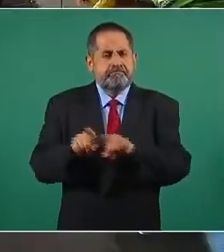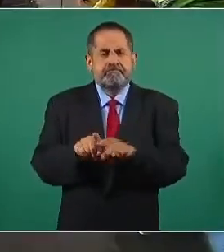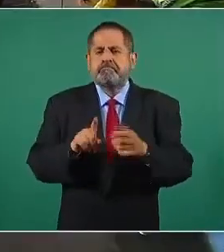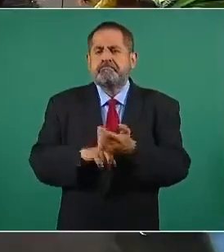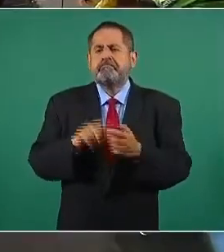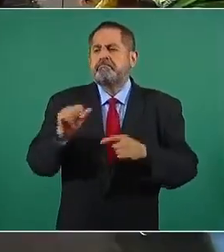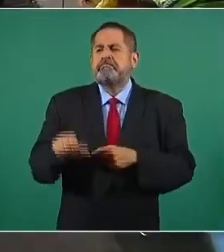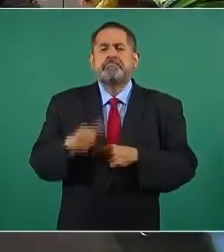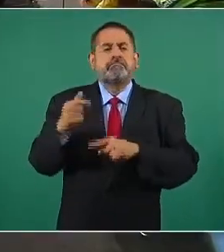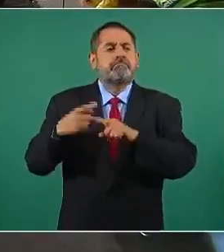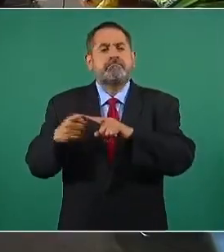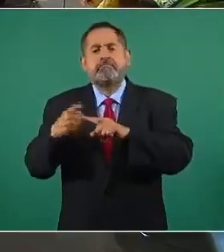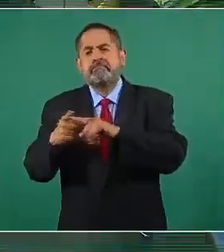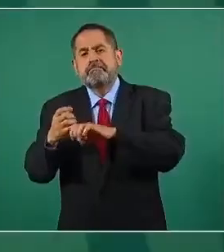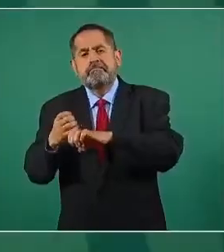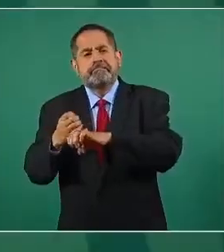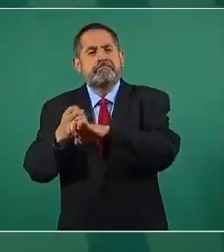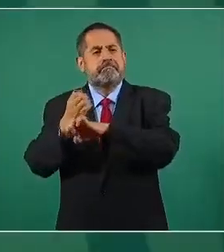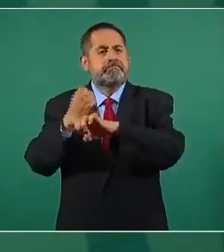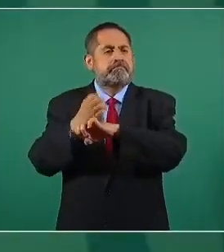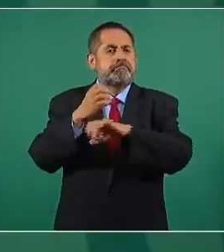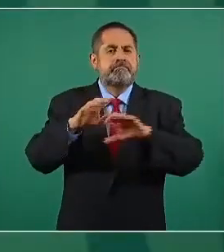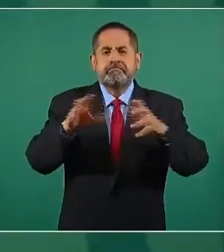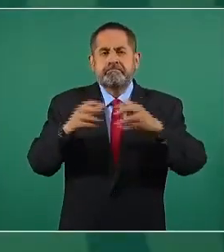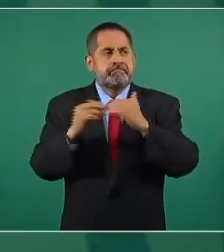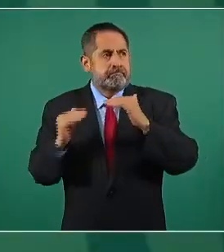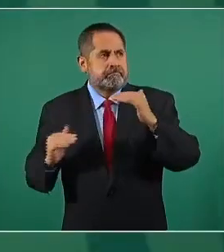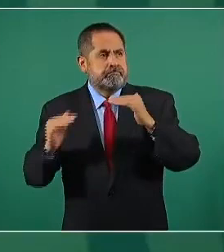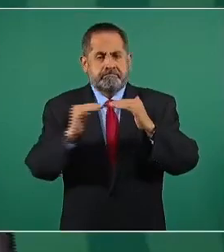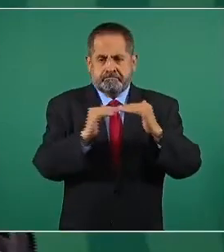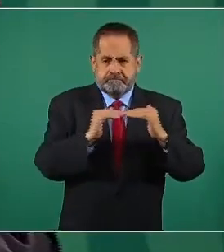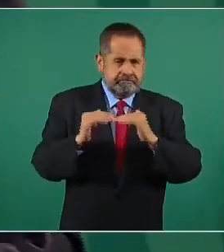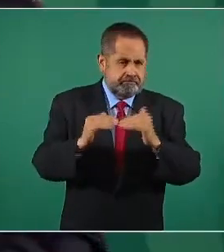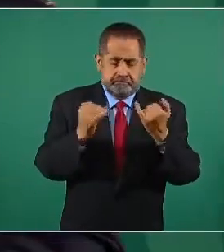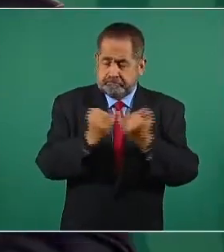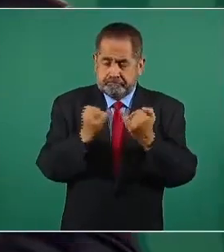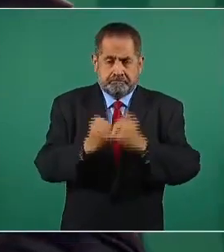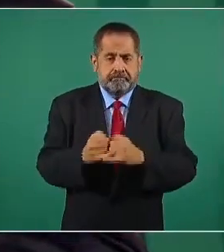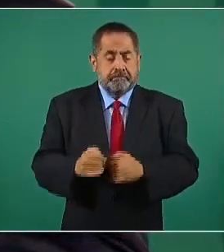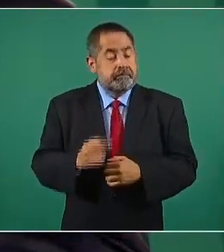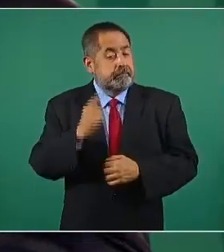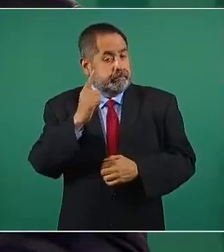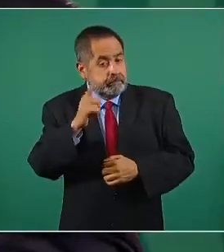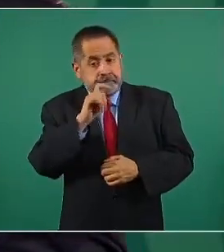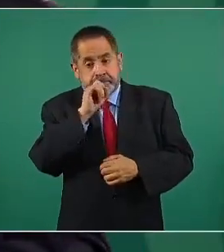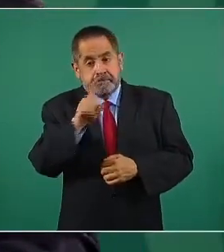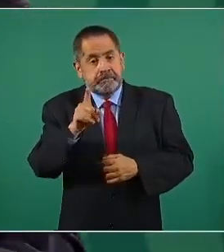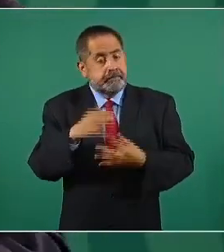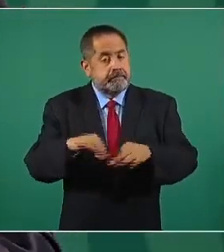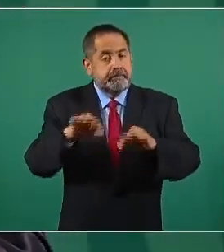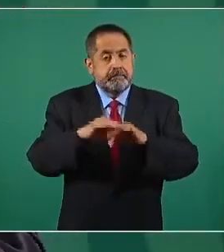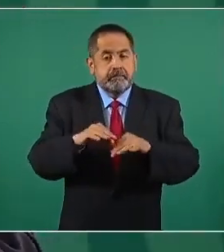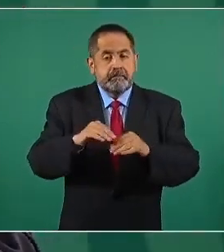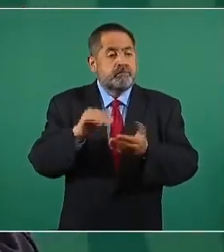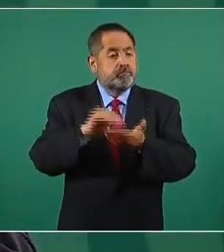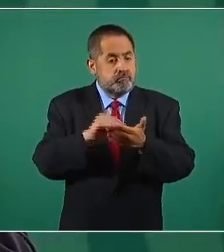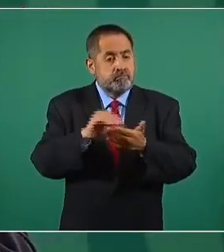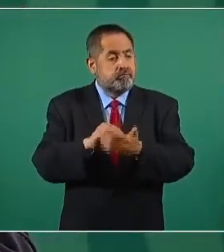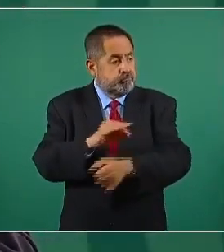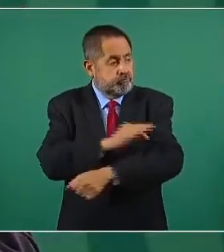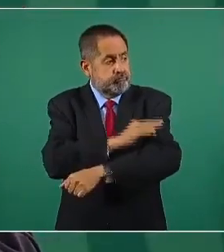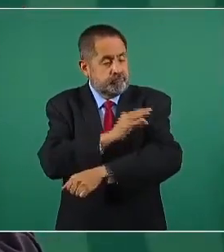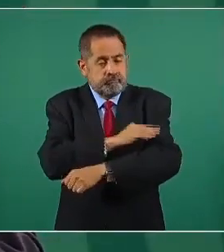otros estados, de otras entidades. Y también muy importante el que se siga vacunando